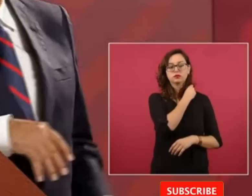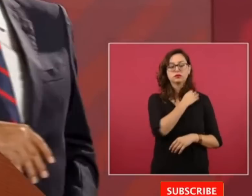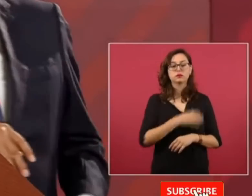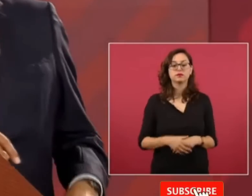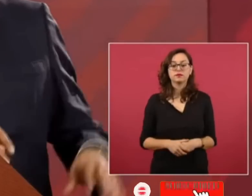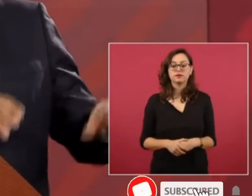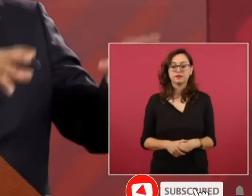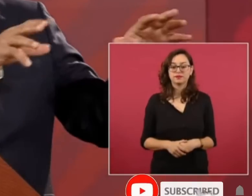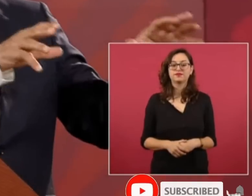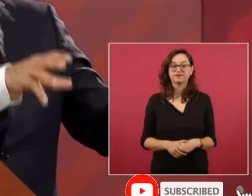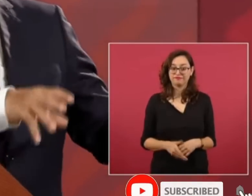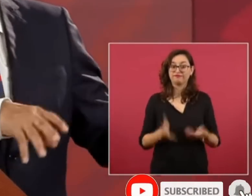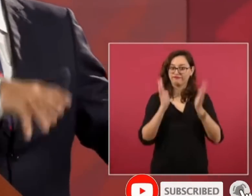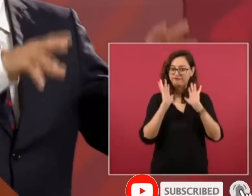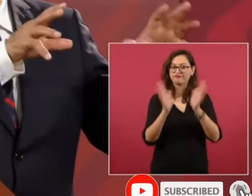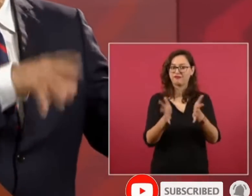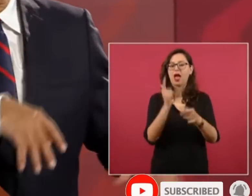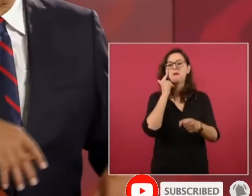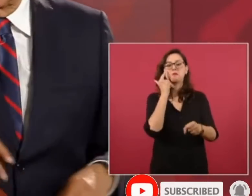la mano negra, ¿no?